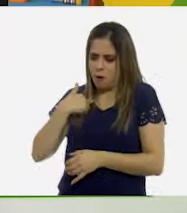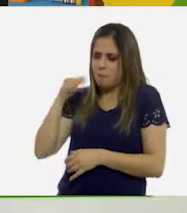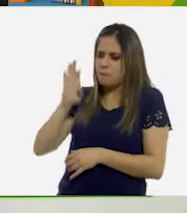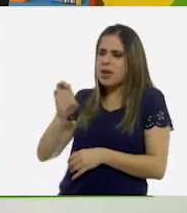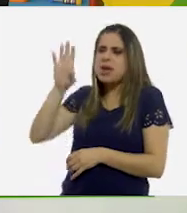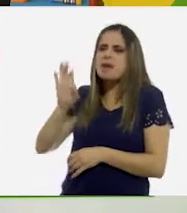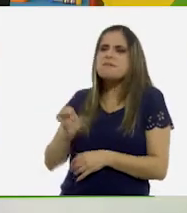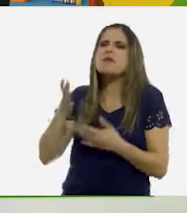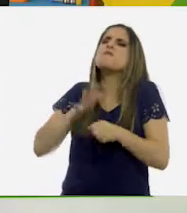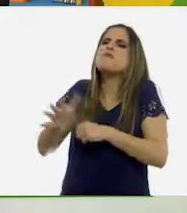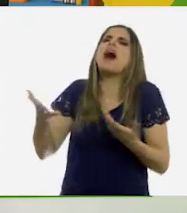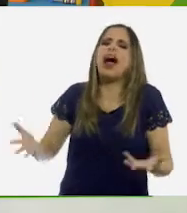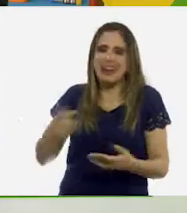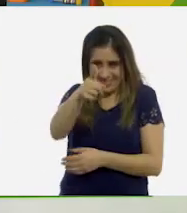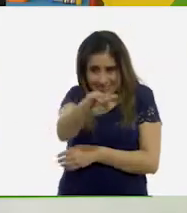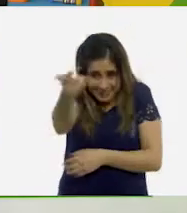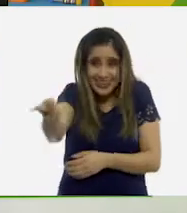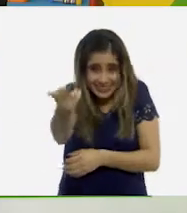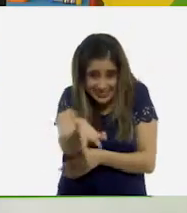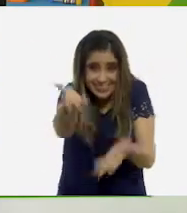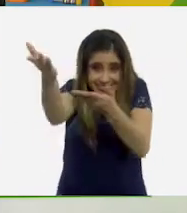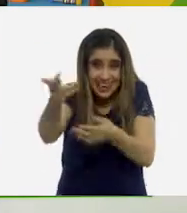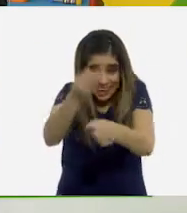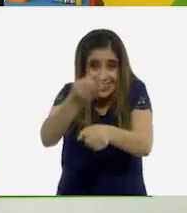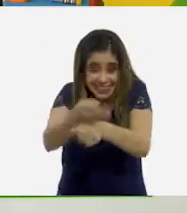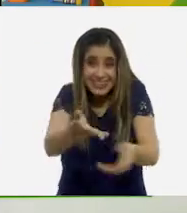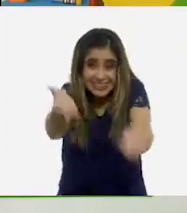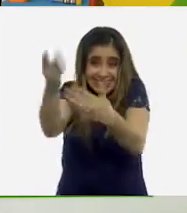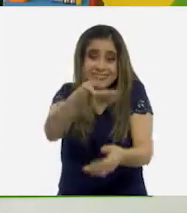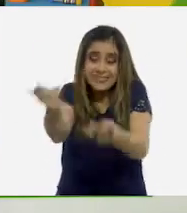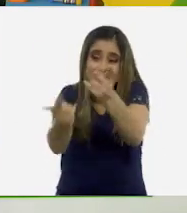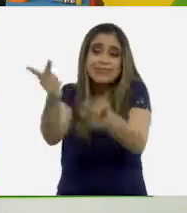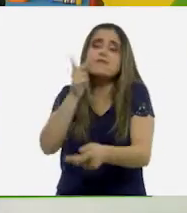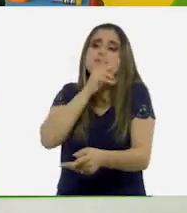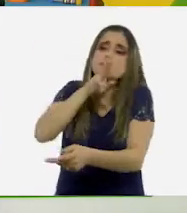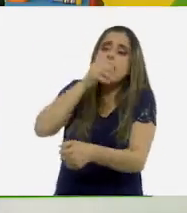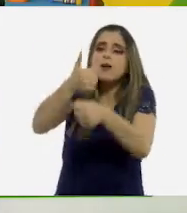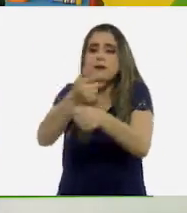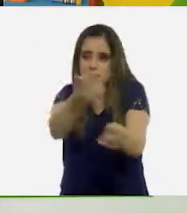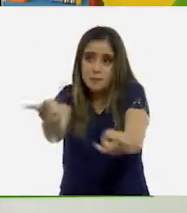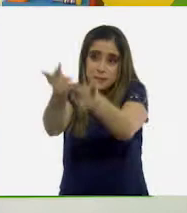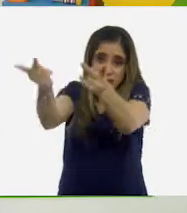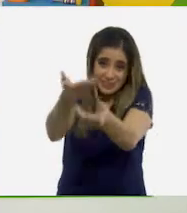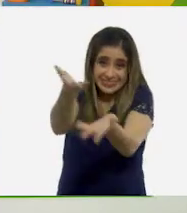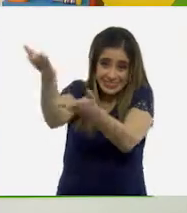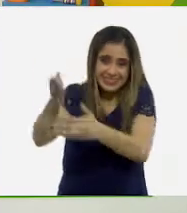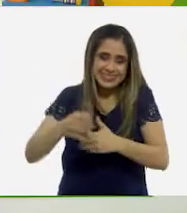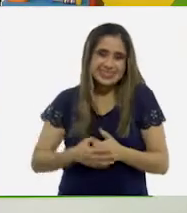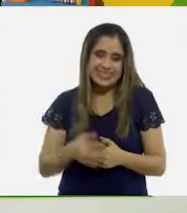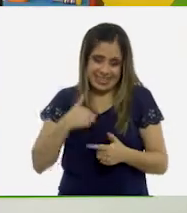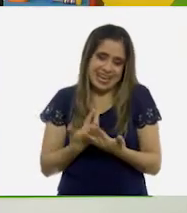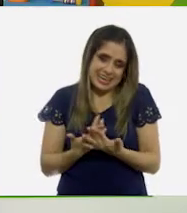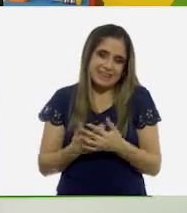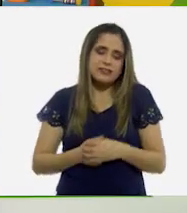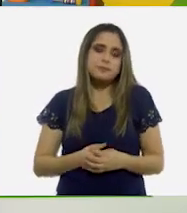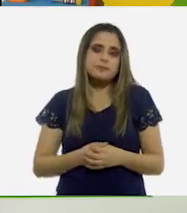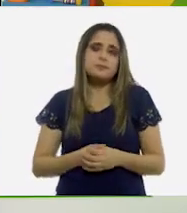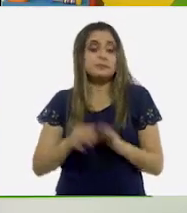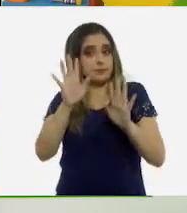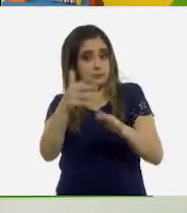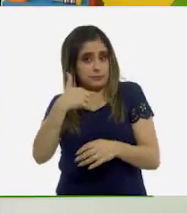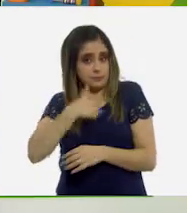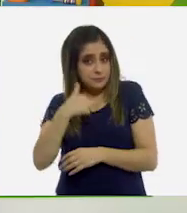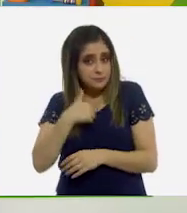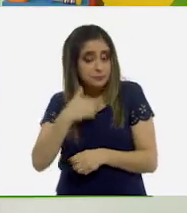Y vayan! ¡Sí, ahorita! ¡Corran, corran! ¡Aquí los esperamos! Y ya sé. Yo, mientras tanto,